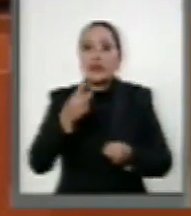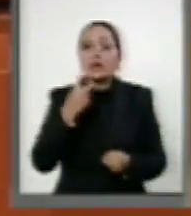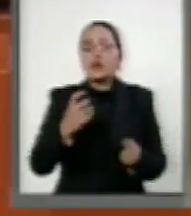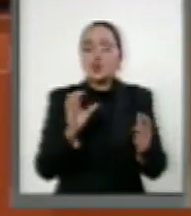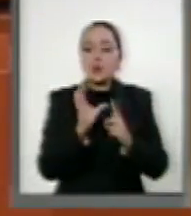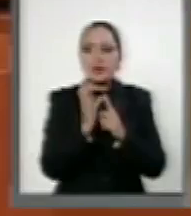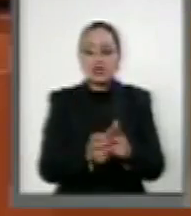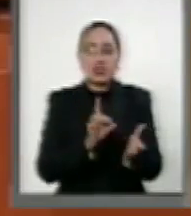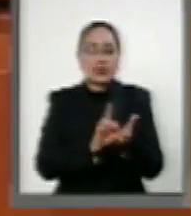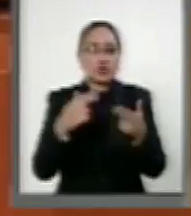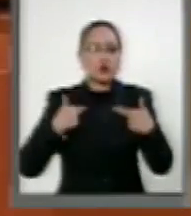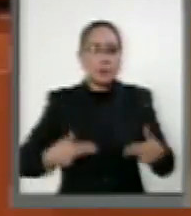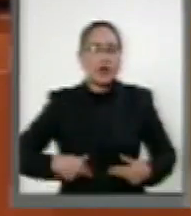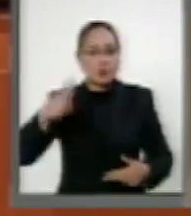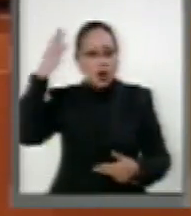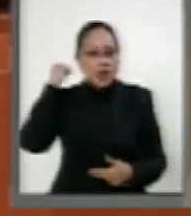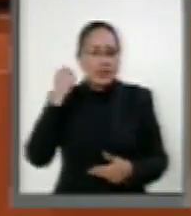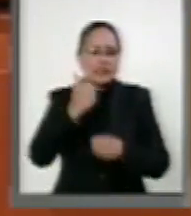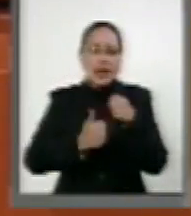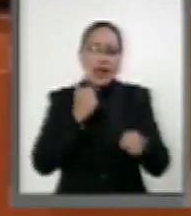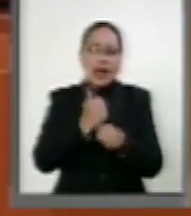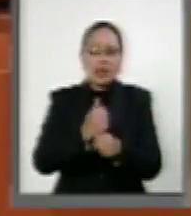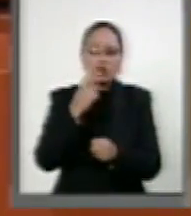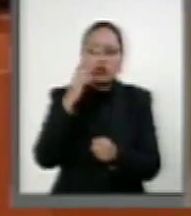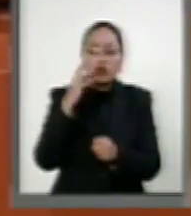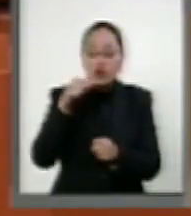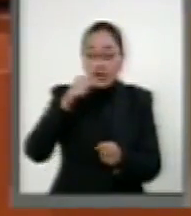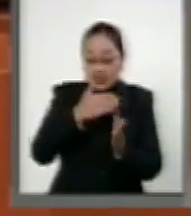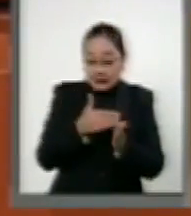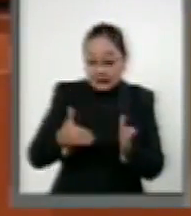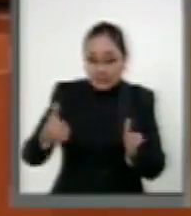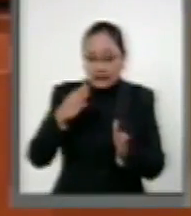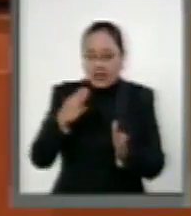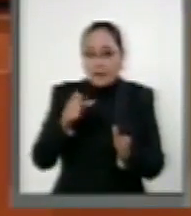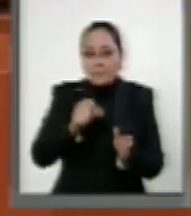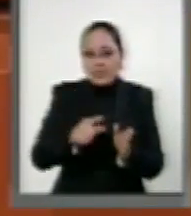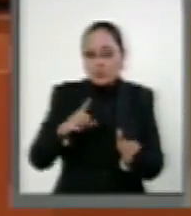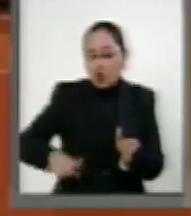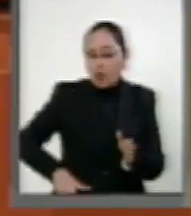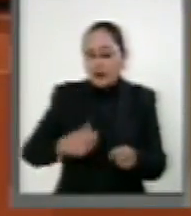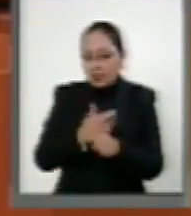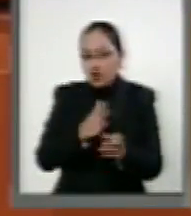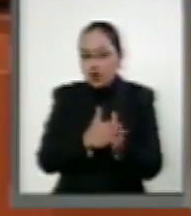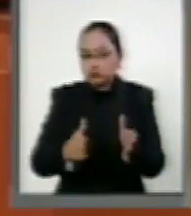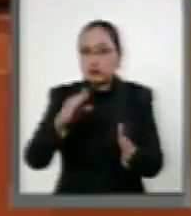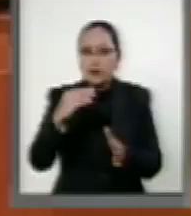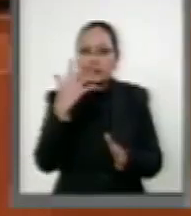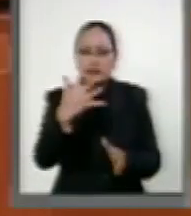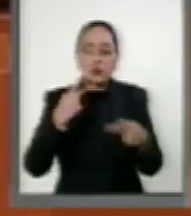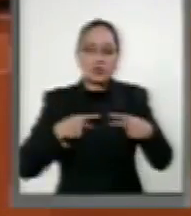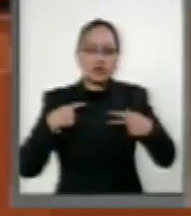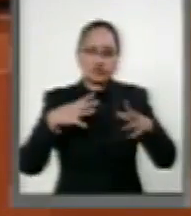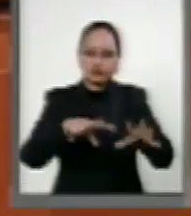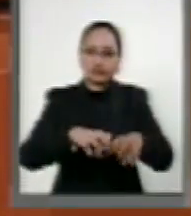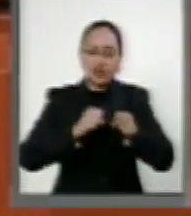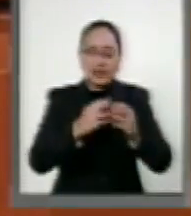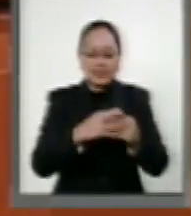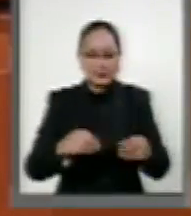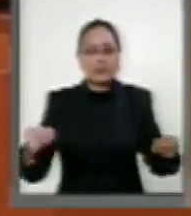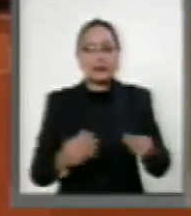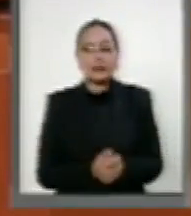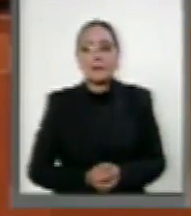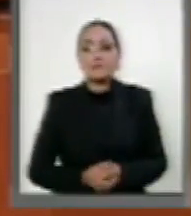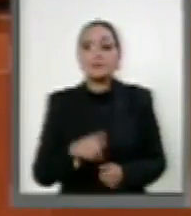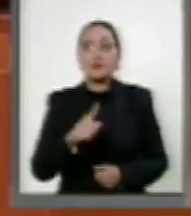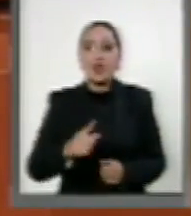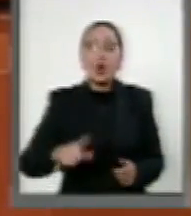es de 95 durante la presente administración. La Universidad Autónoma del Estado de Morelos ha ofrecido su